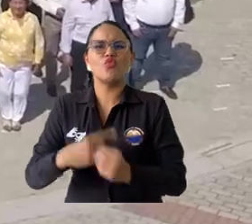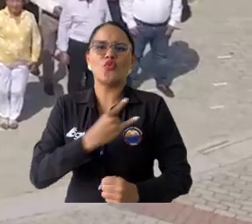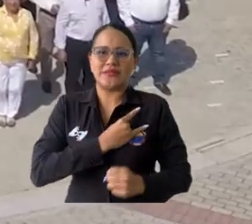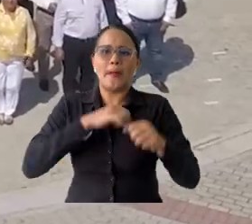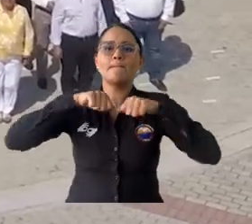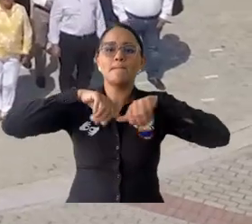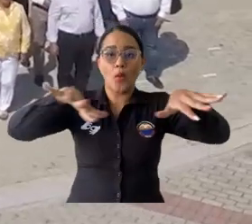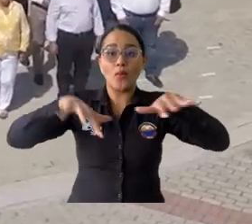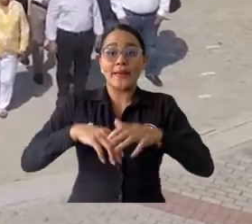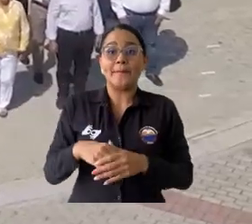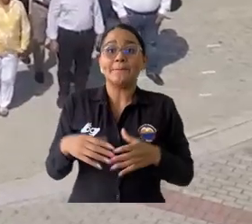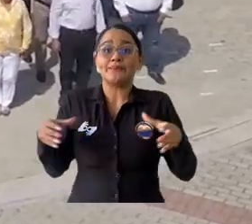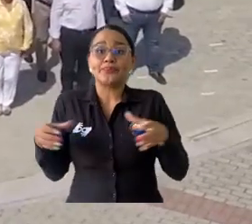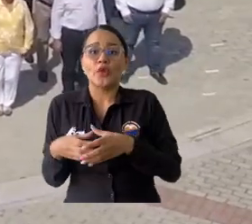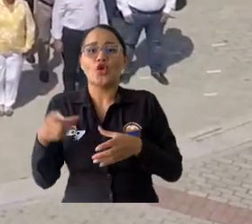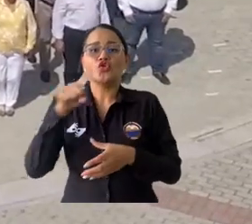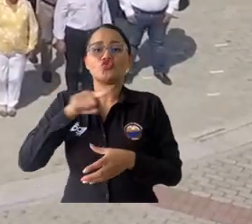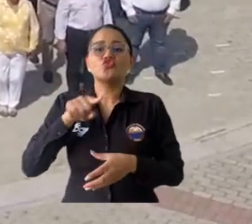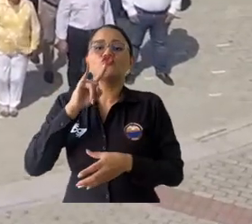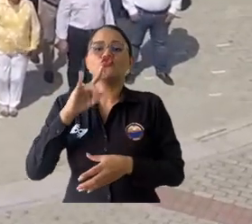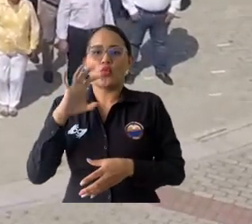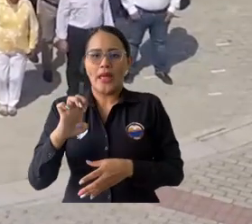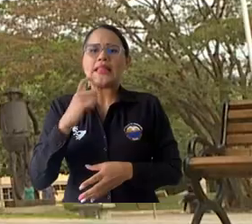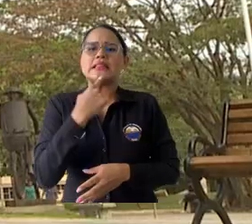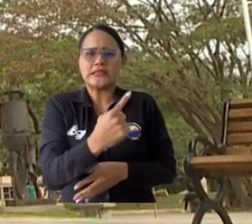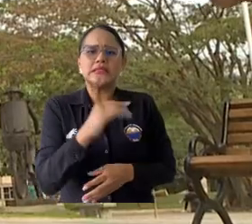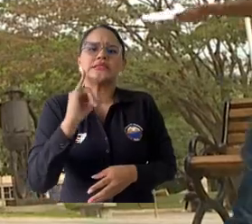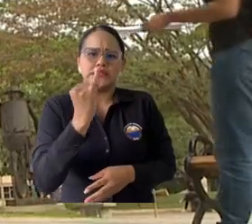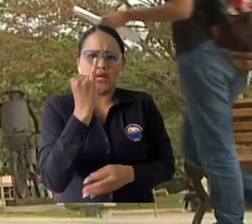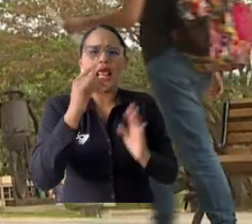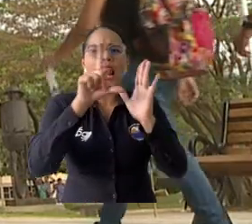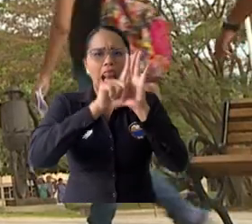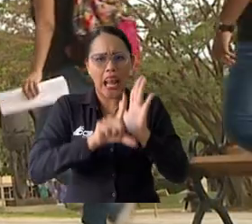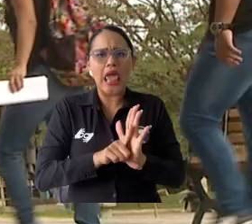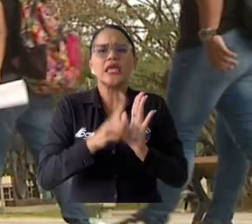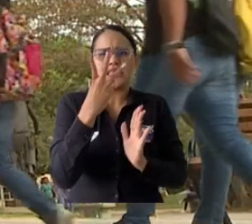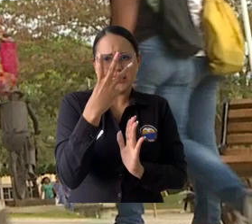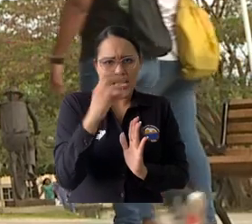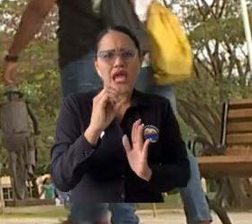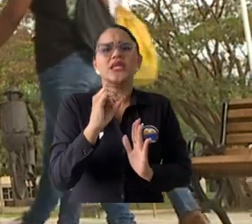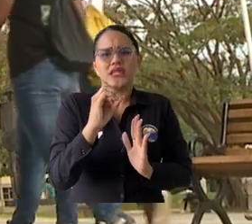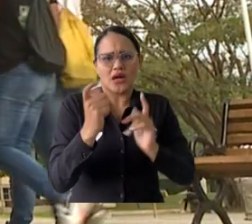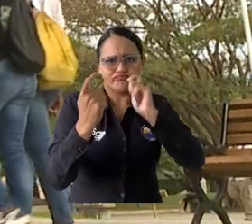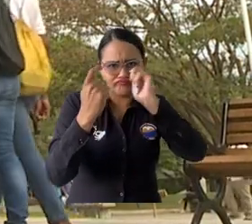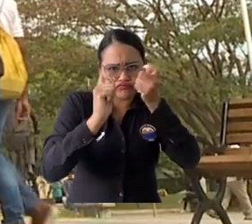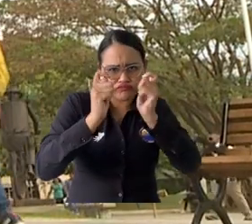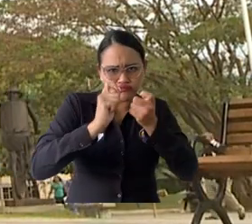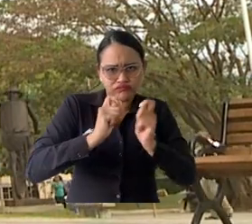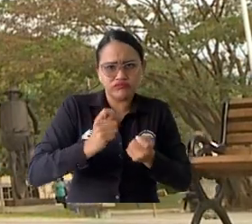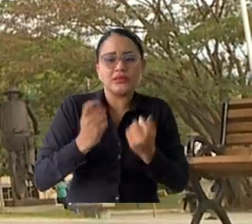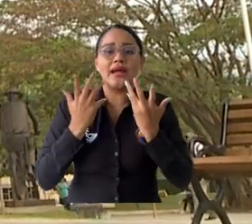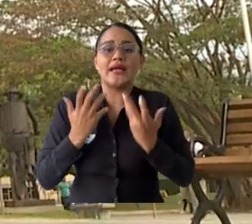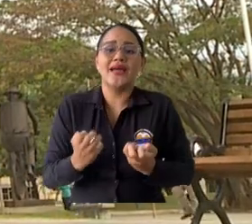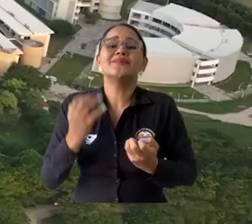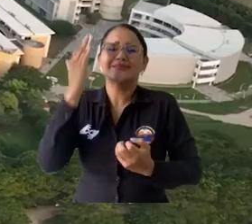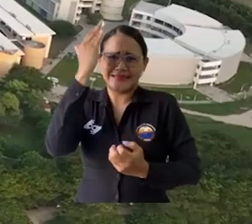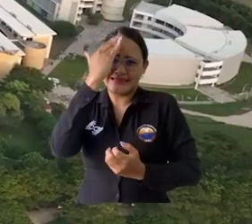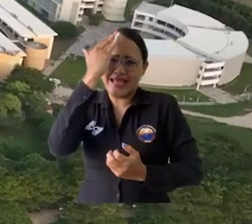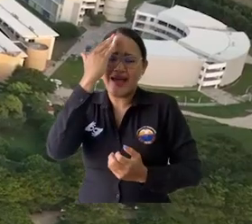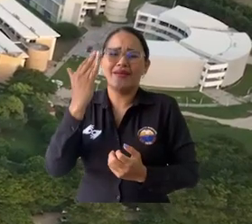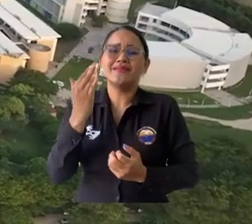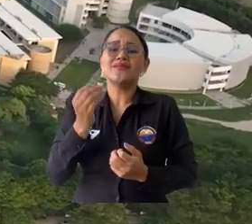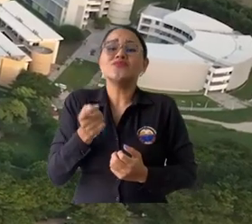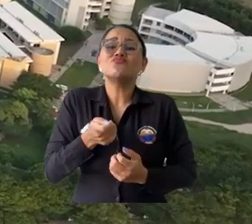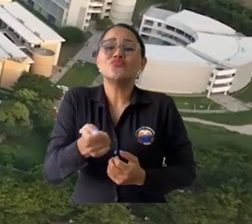que estamos de acuerdo con una reforma integral a la Ley 30, pero consideramos que en este momento, de aquí al 20 de julio, está muy